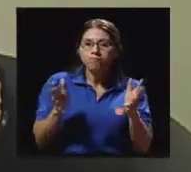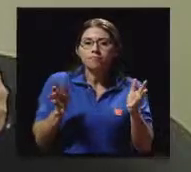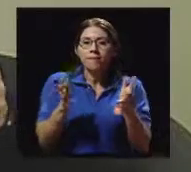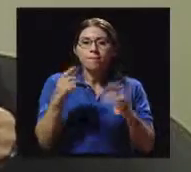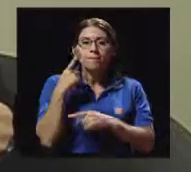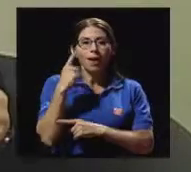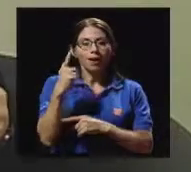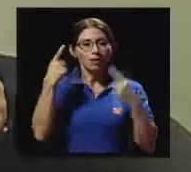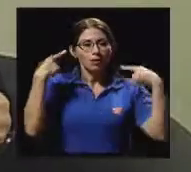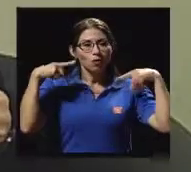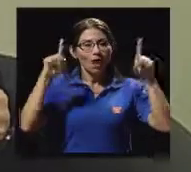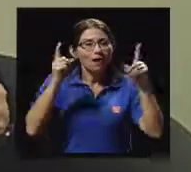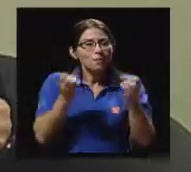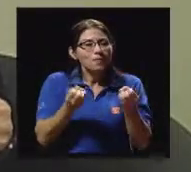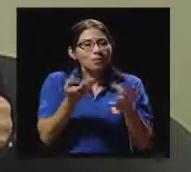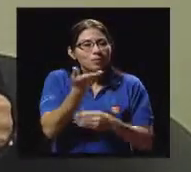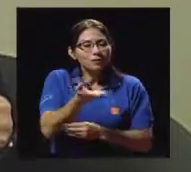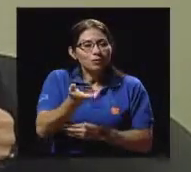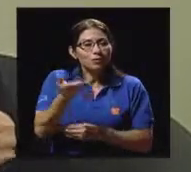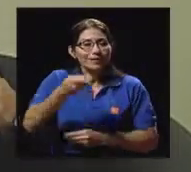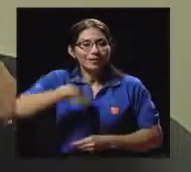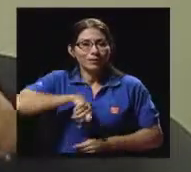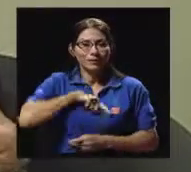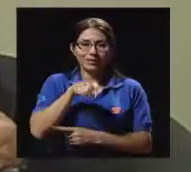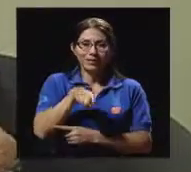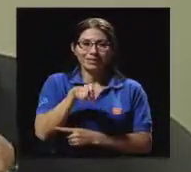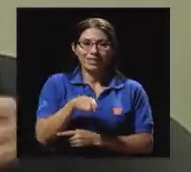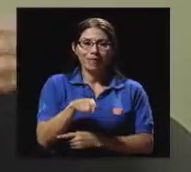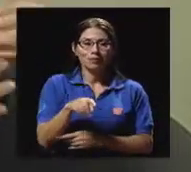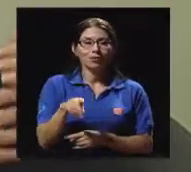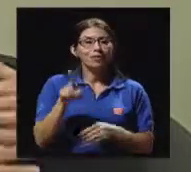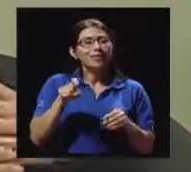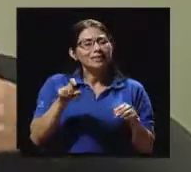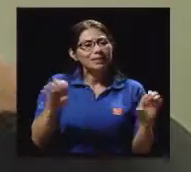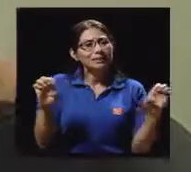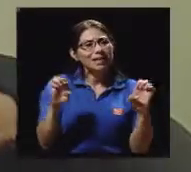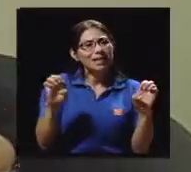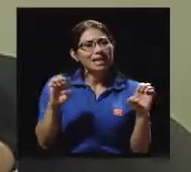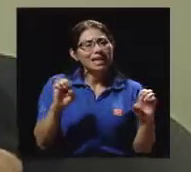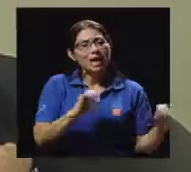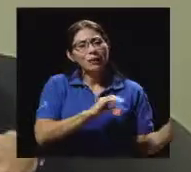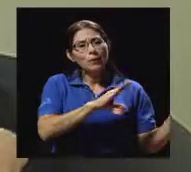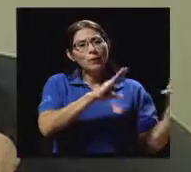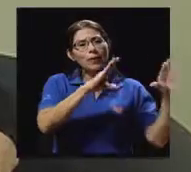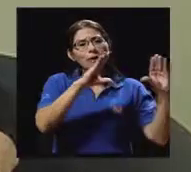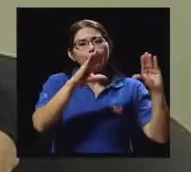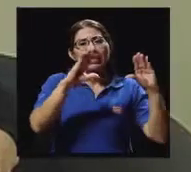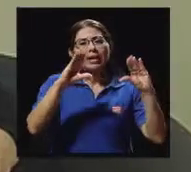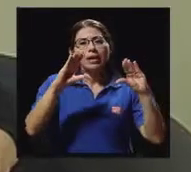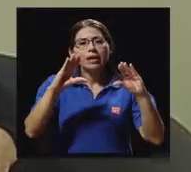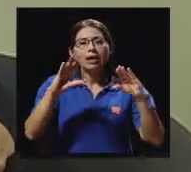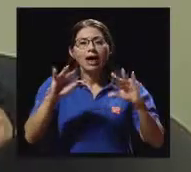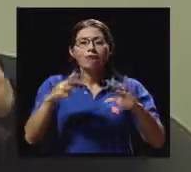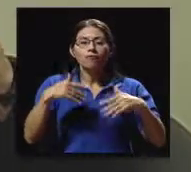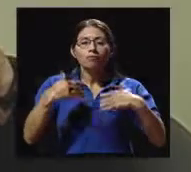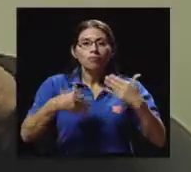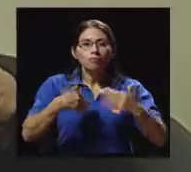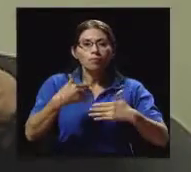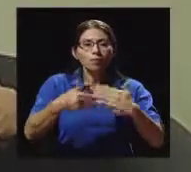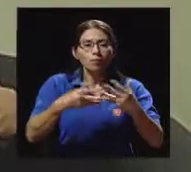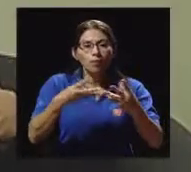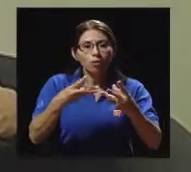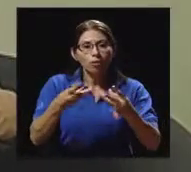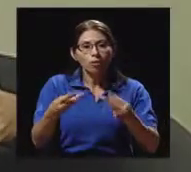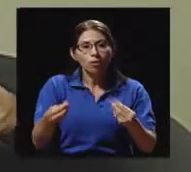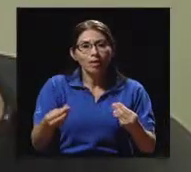para lograr muchas otras cosas que necesitamos. Esa energía que durante el día fuimos gastando, ¿verdad? Creo que el